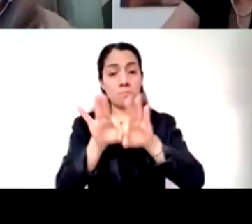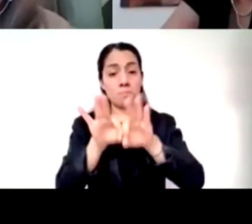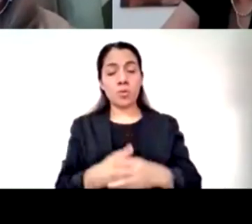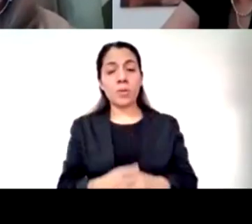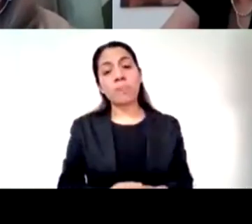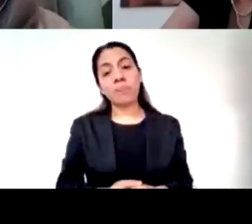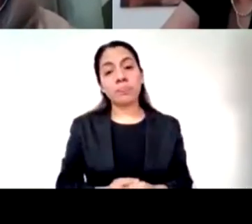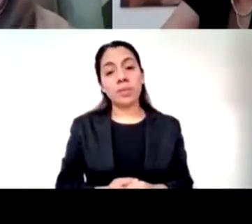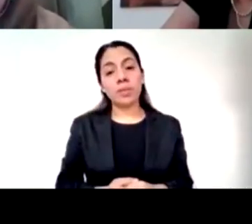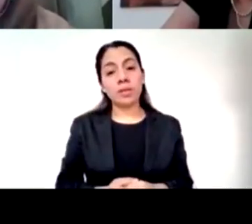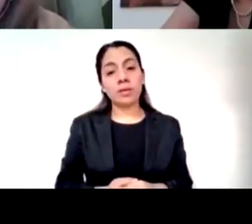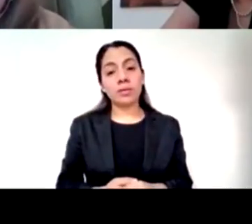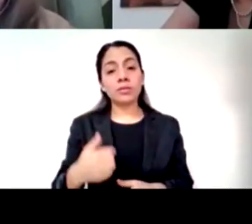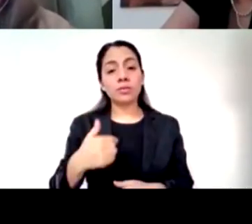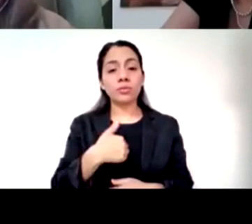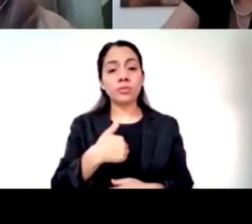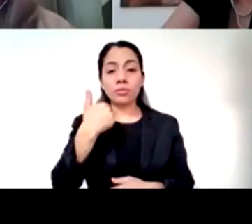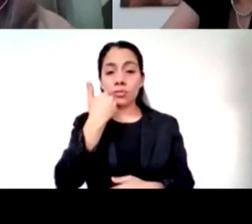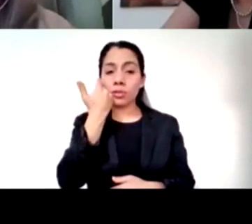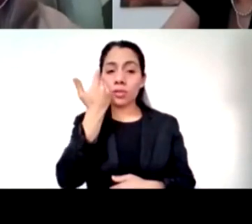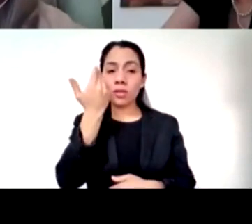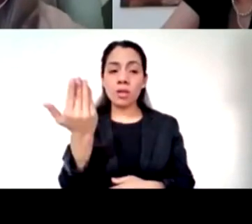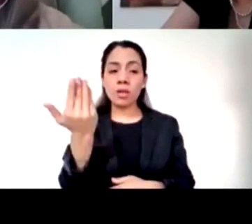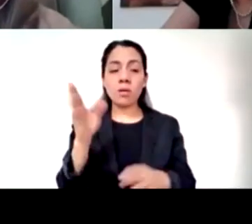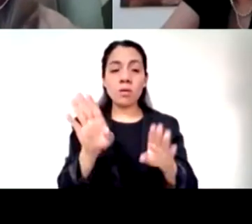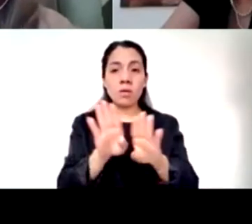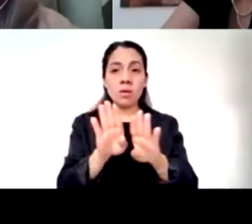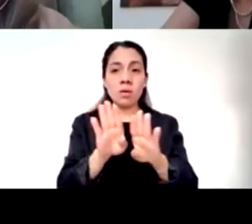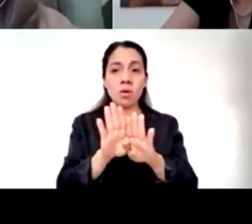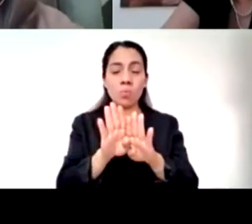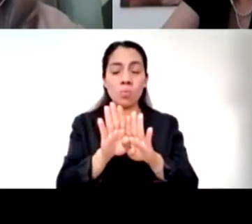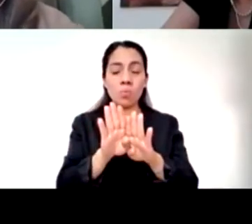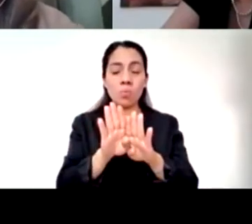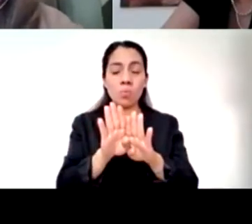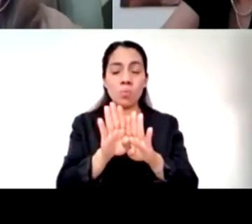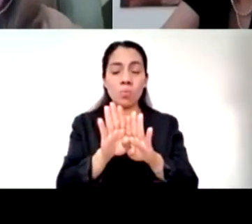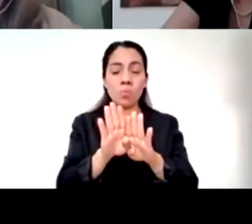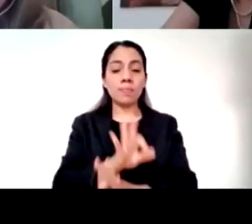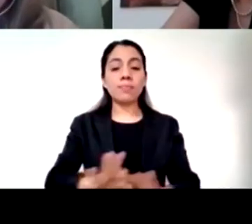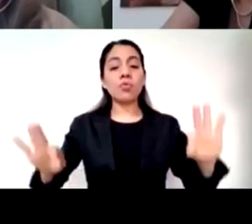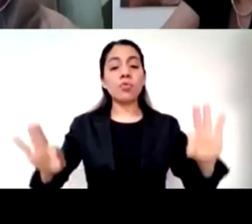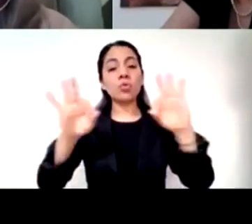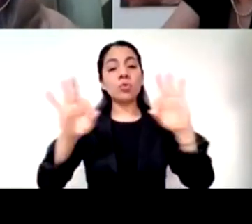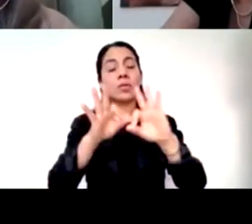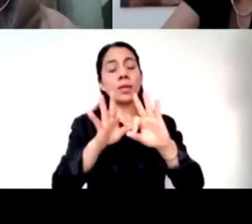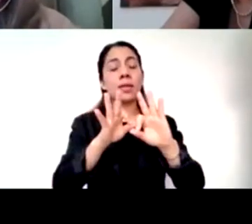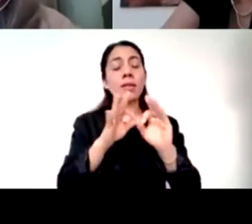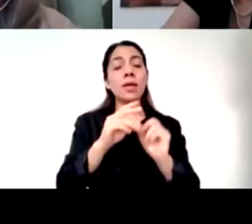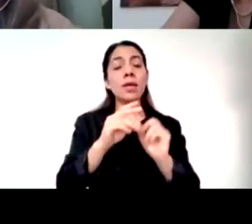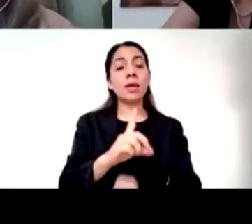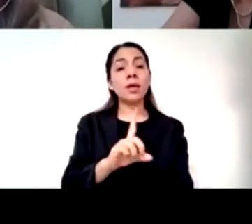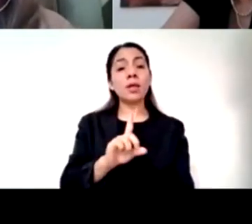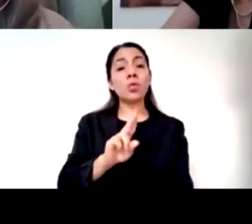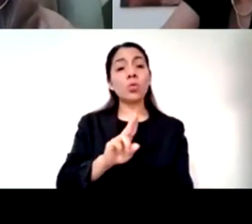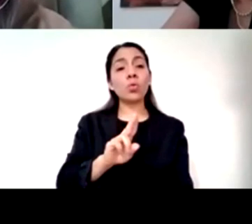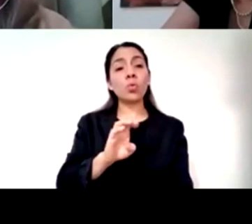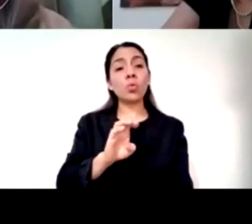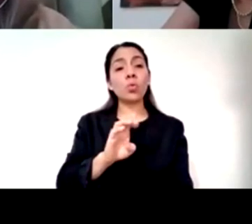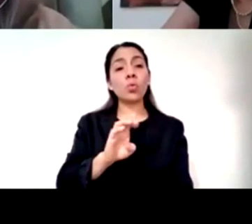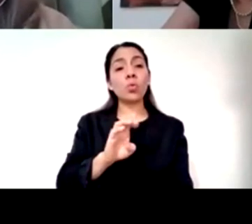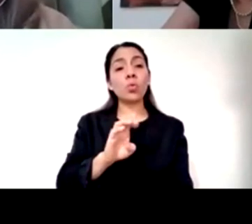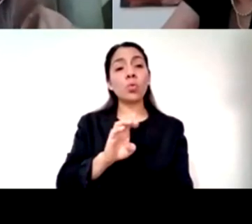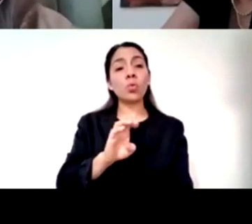tema de lo social el duelo como una experiencia social y no solamente como una